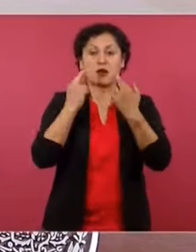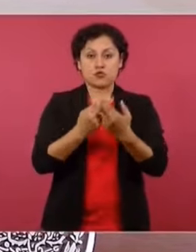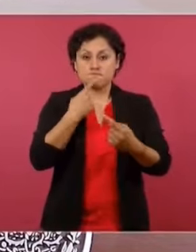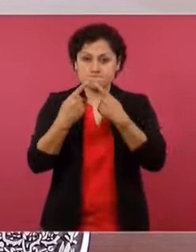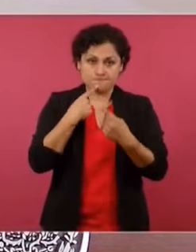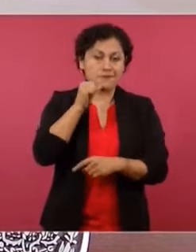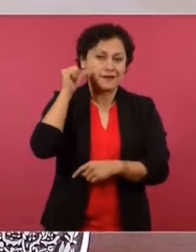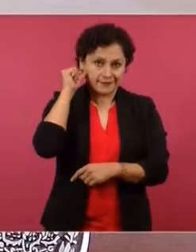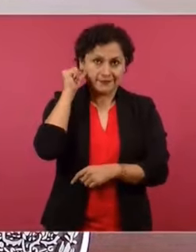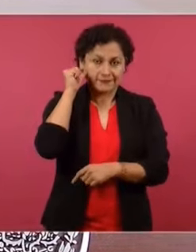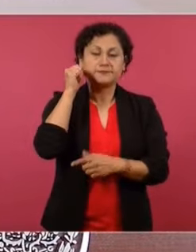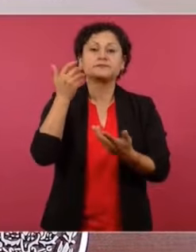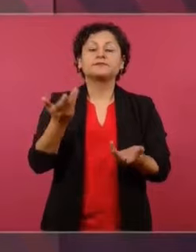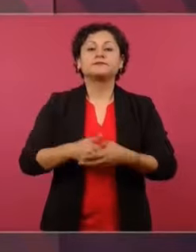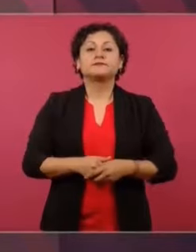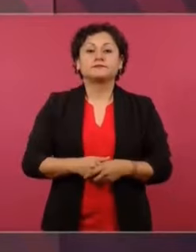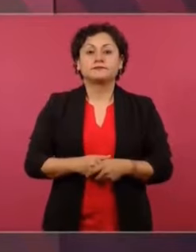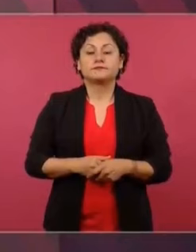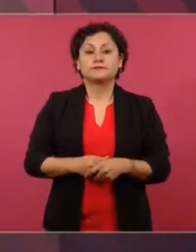través de ellos